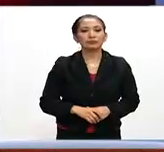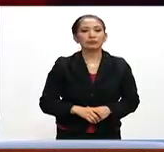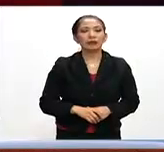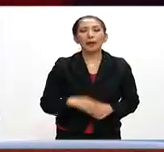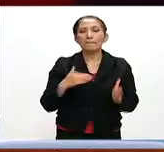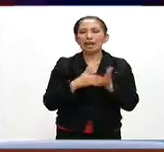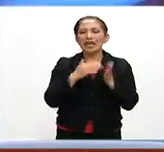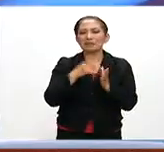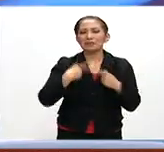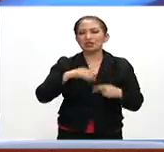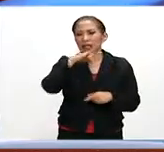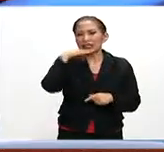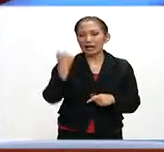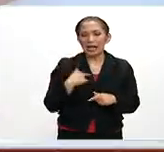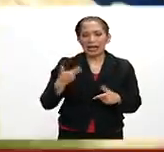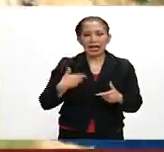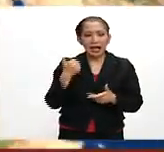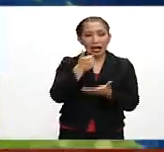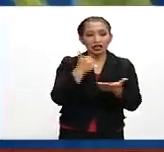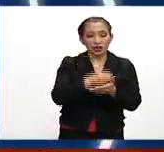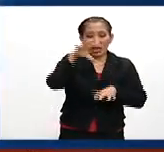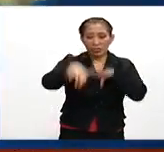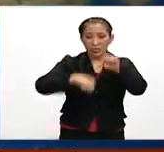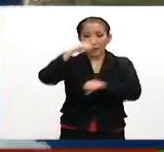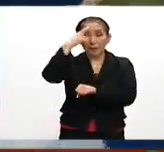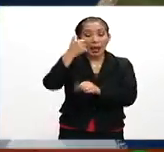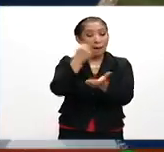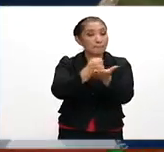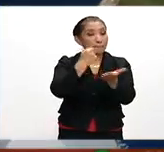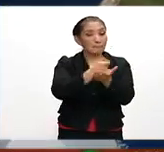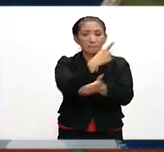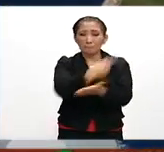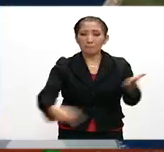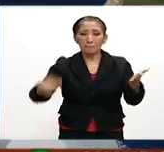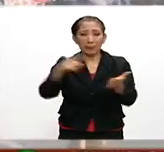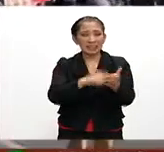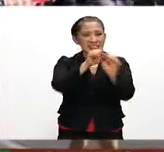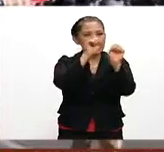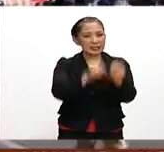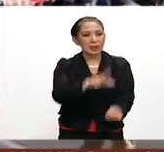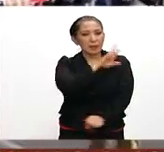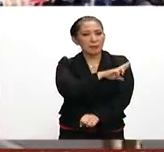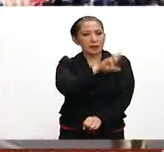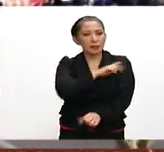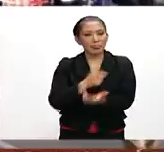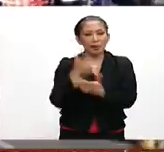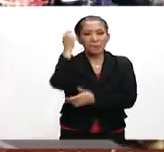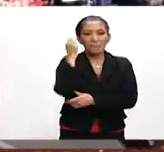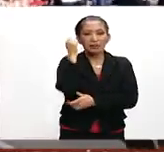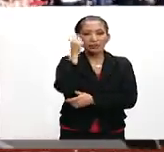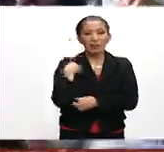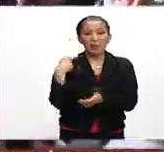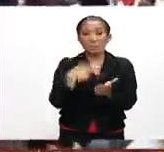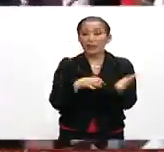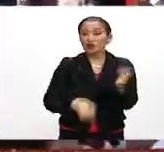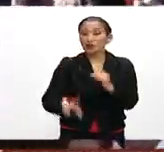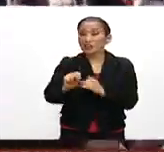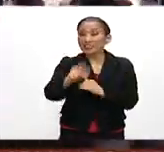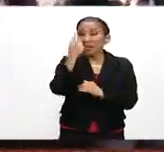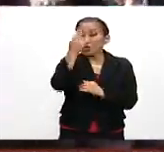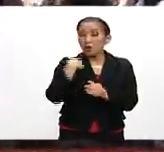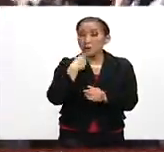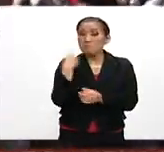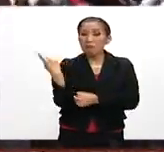Miles de chilenos tomaron las principales ciudades del país para exigir que se cancele el sistema privado de pensiones impuesto en 1981